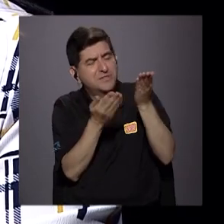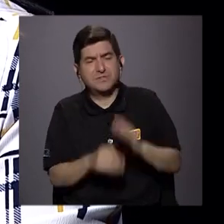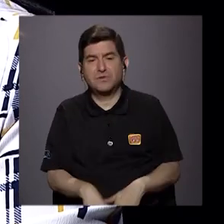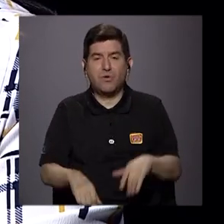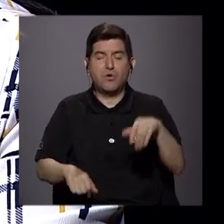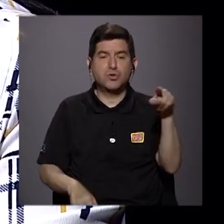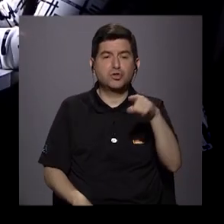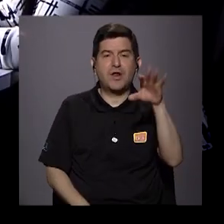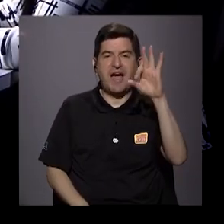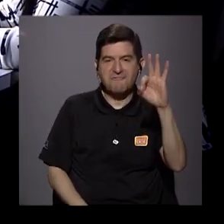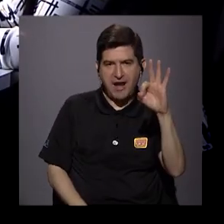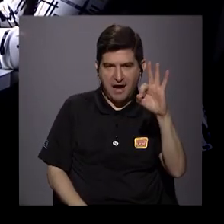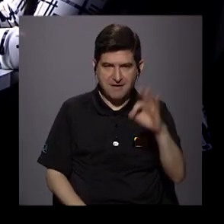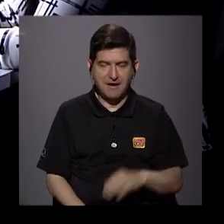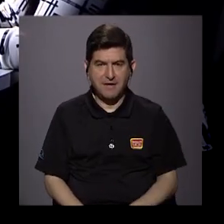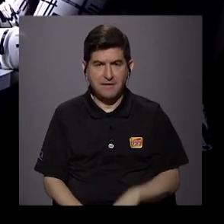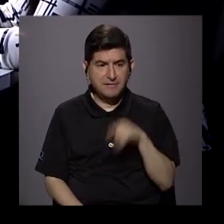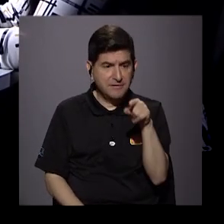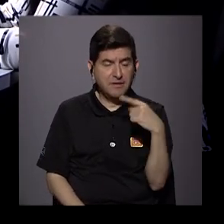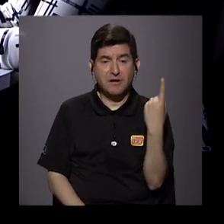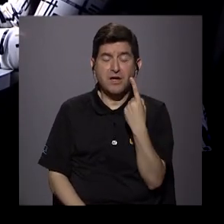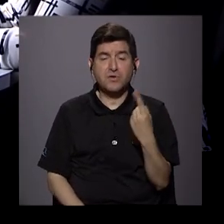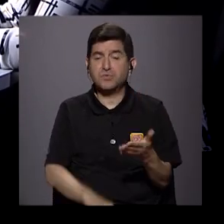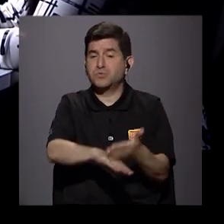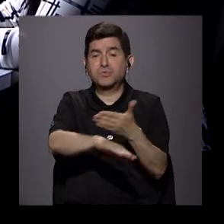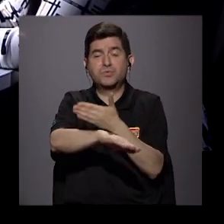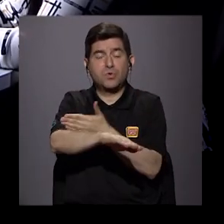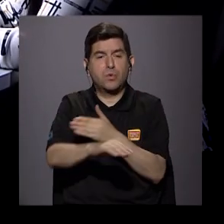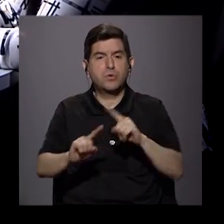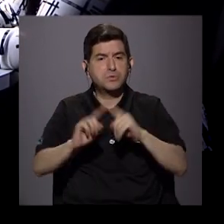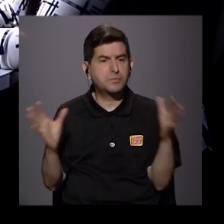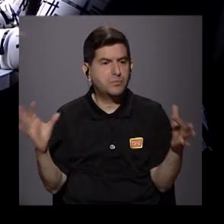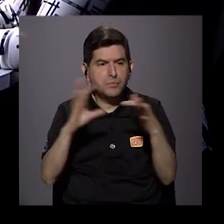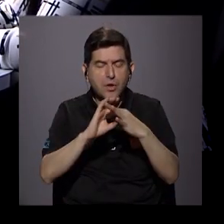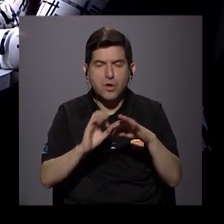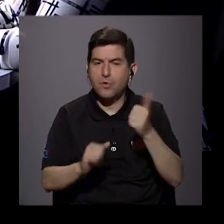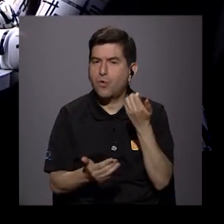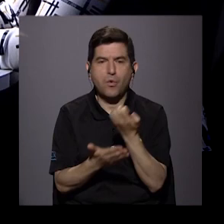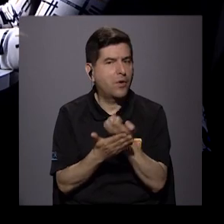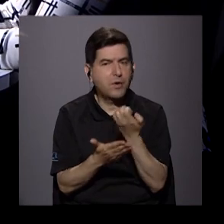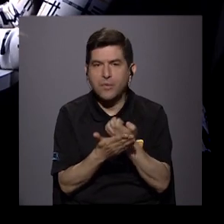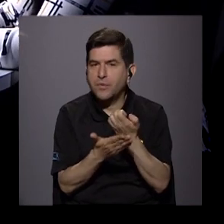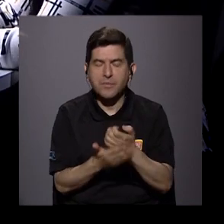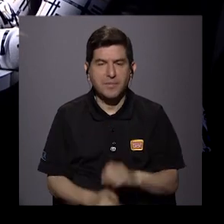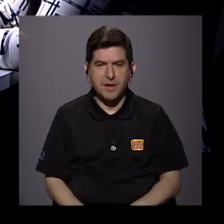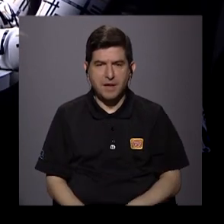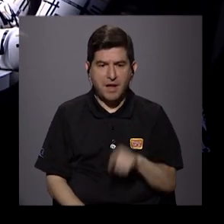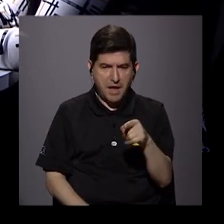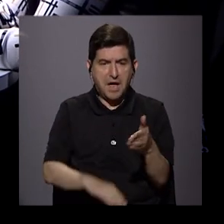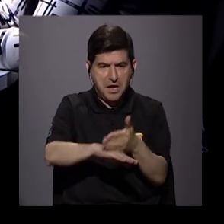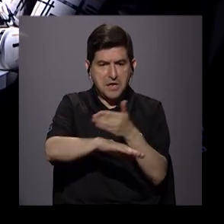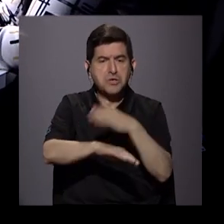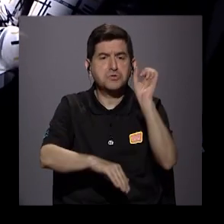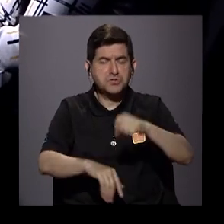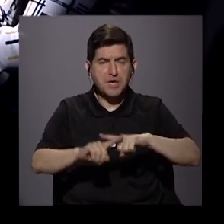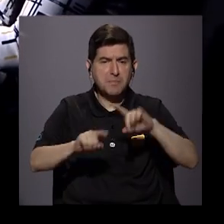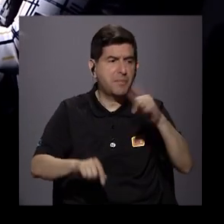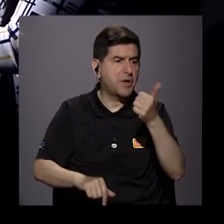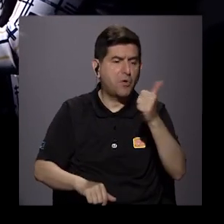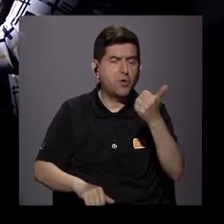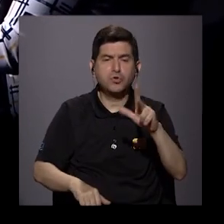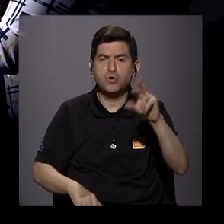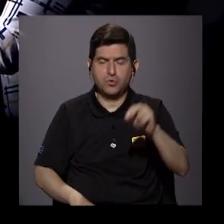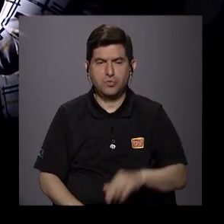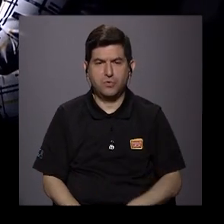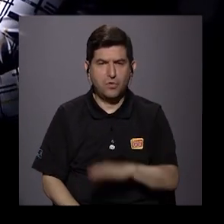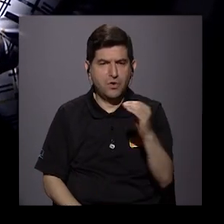sector de zonas francas que crecen ellos solitos y no hay encadenamientos con el resto de la economía, entonces ellos crecen pero el resto no. Y lo vemos muy claro,